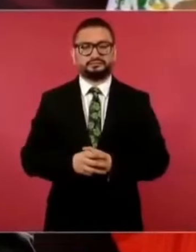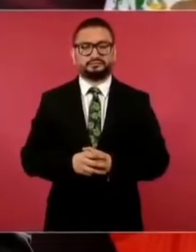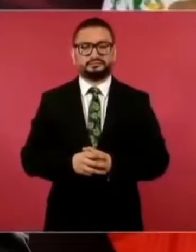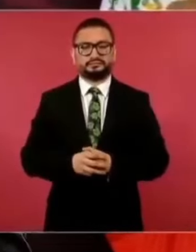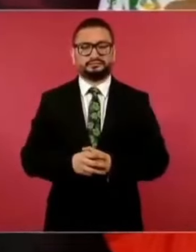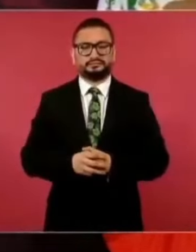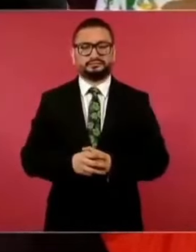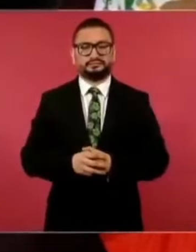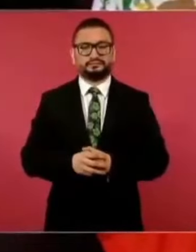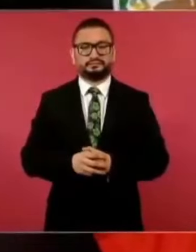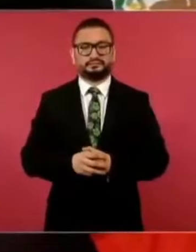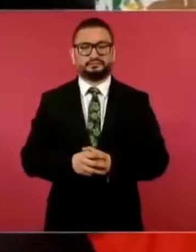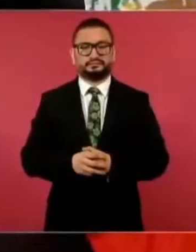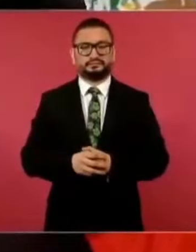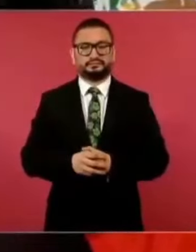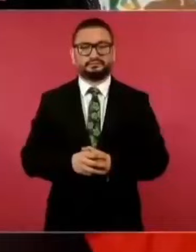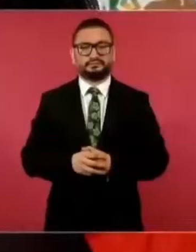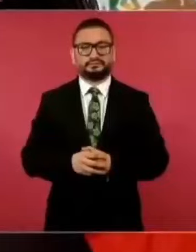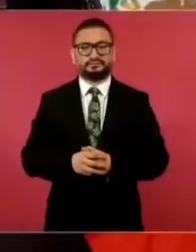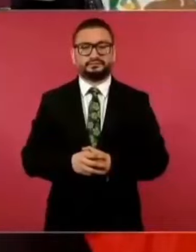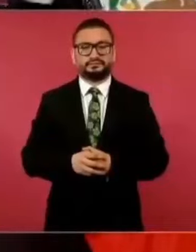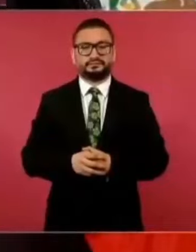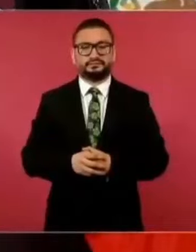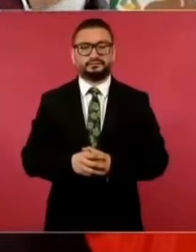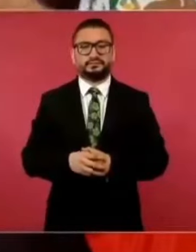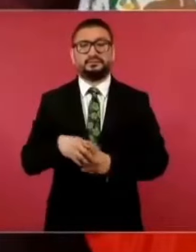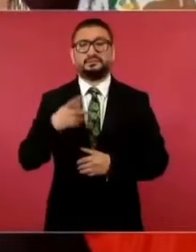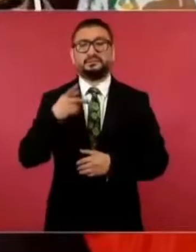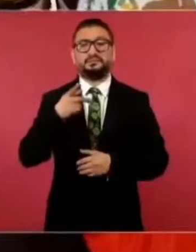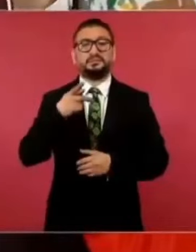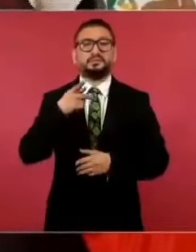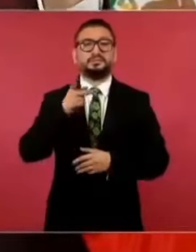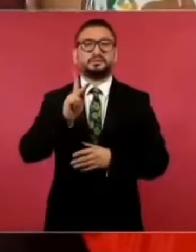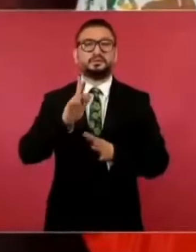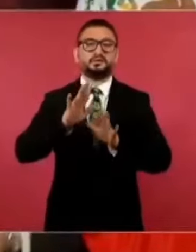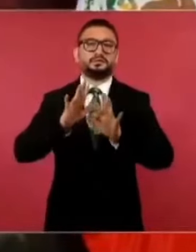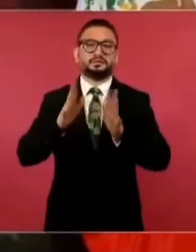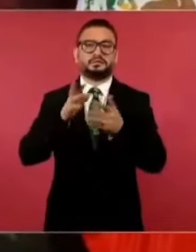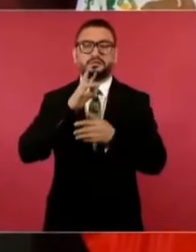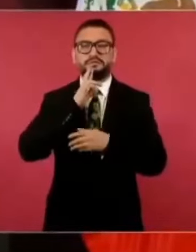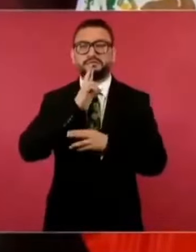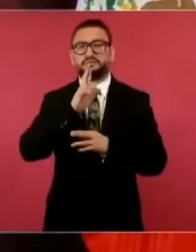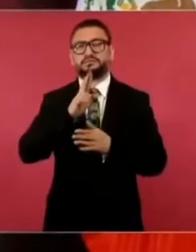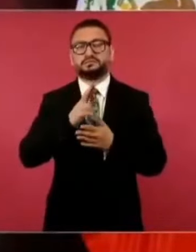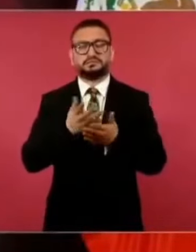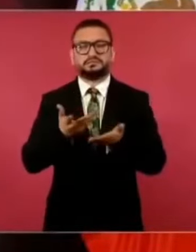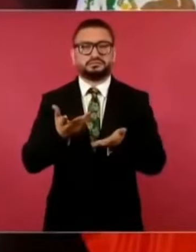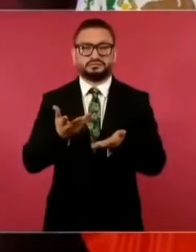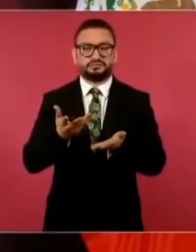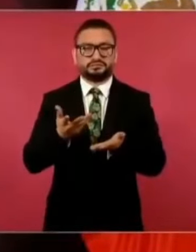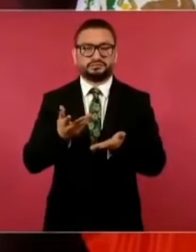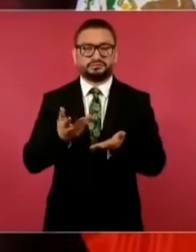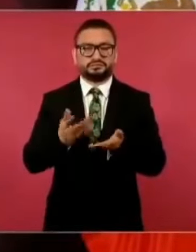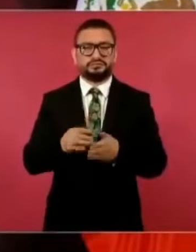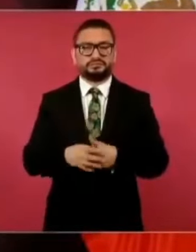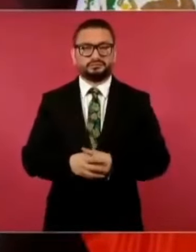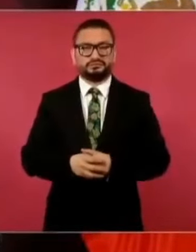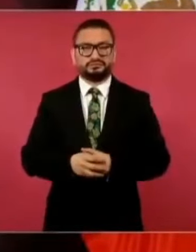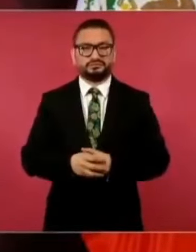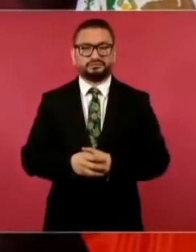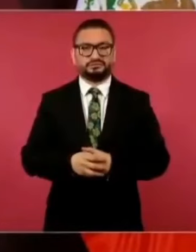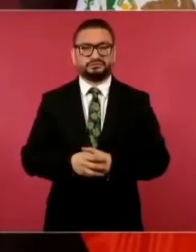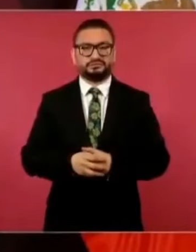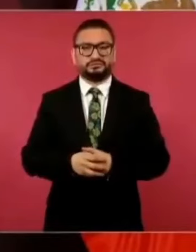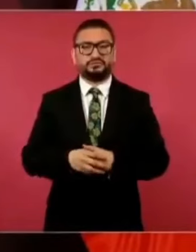Pero ya habían dejado con la resolución por